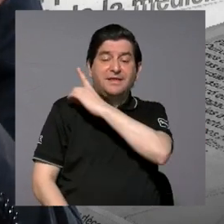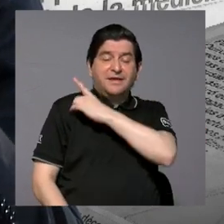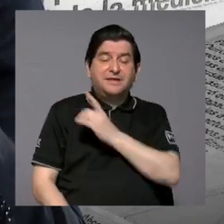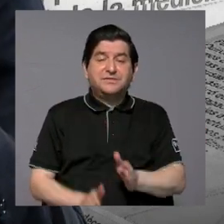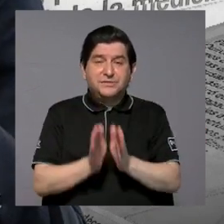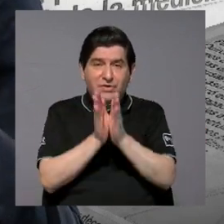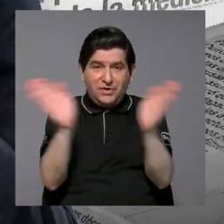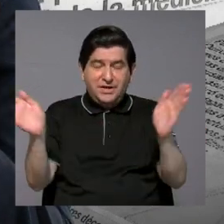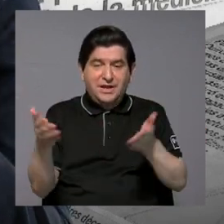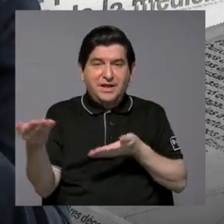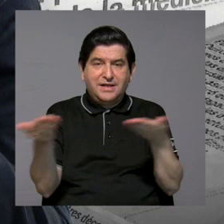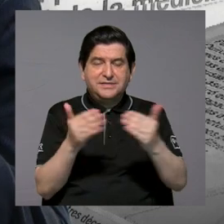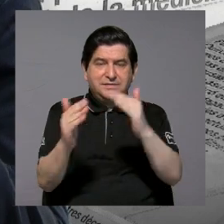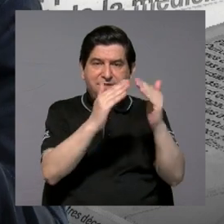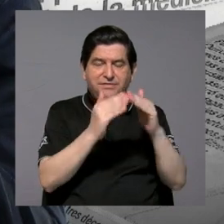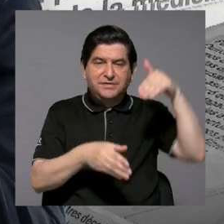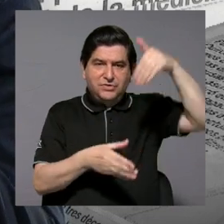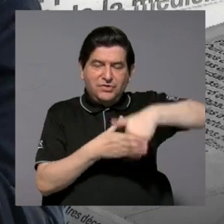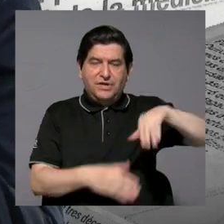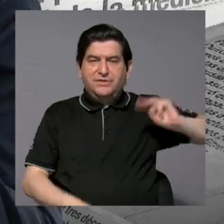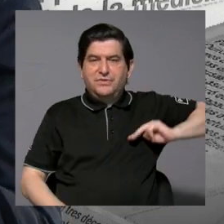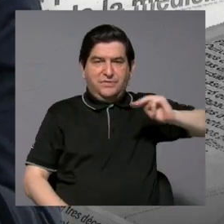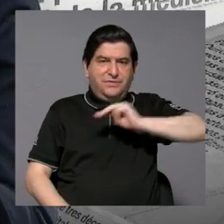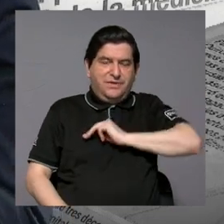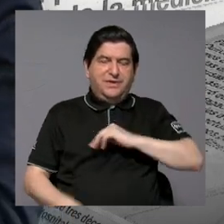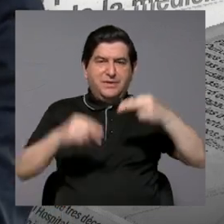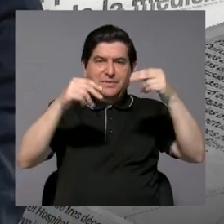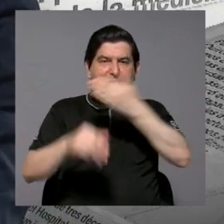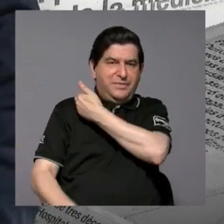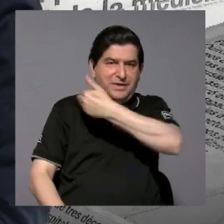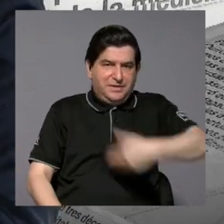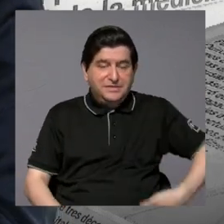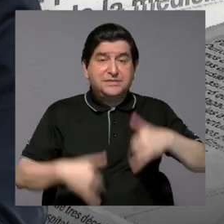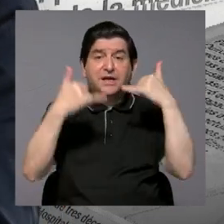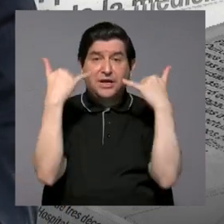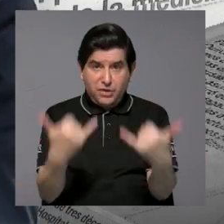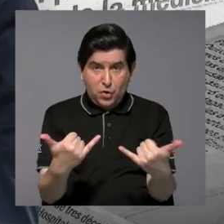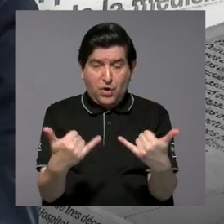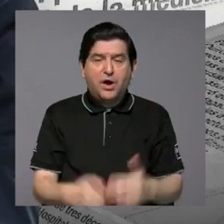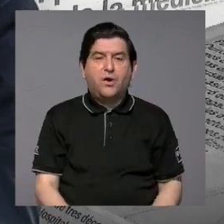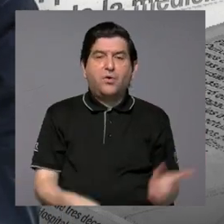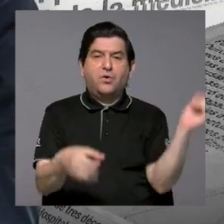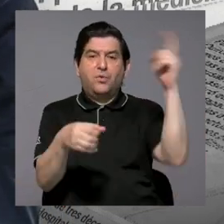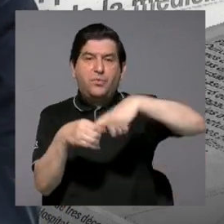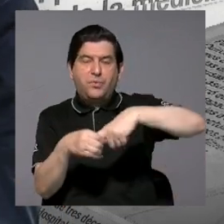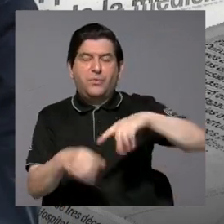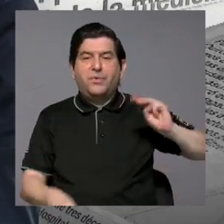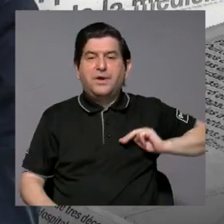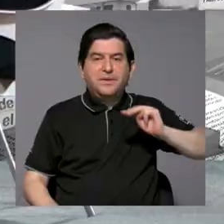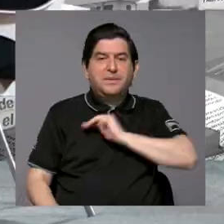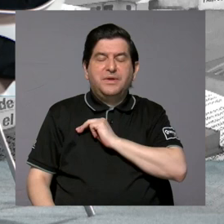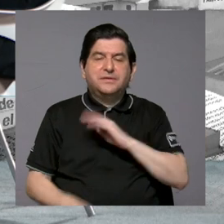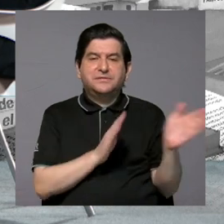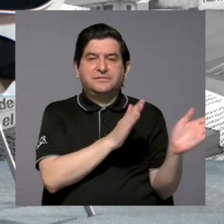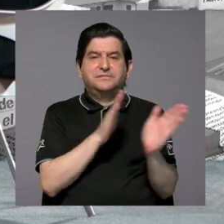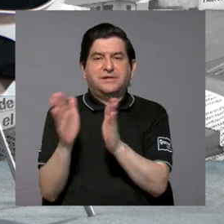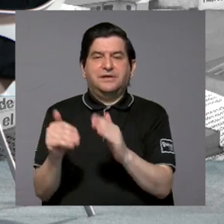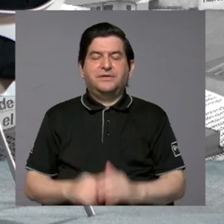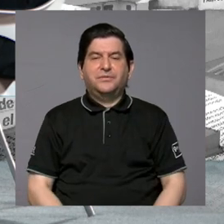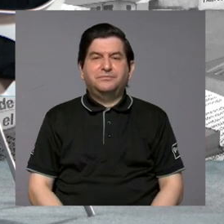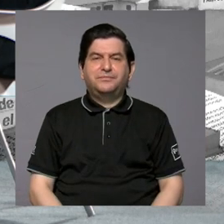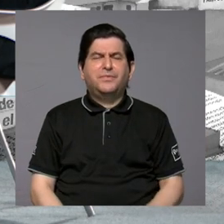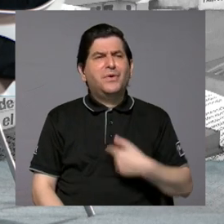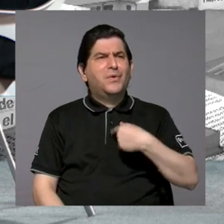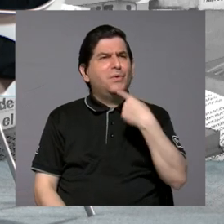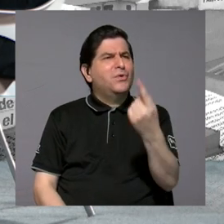Servicio Civil, que estaba adscrita al Ministerio de la Presidencia, entonces ahora se adscribe al Ministerio de Planificación. Entonces en el